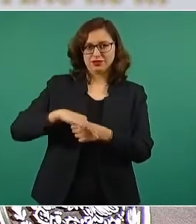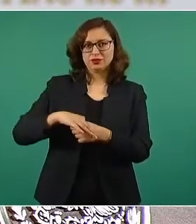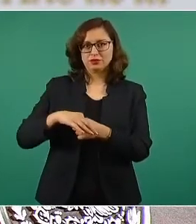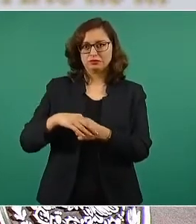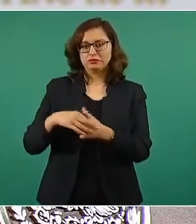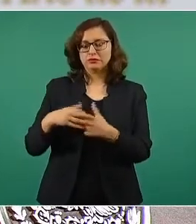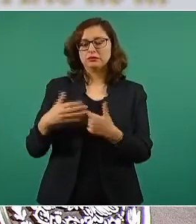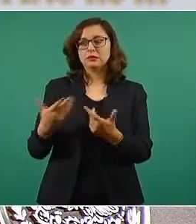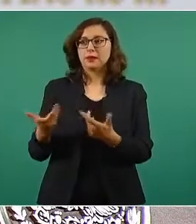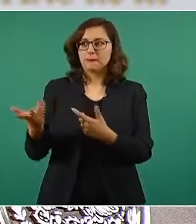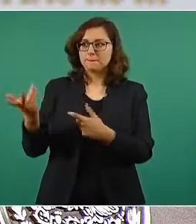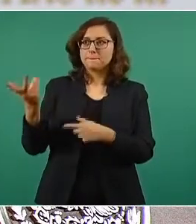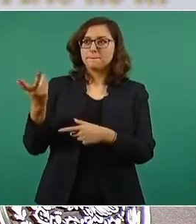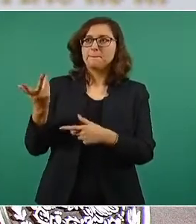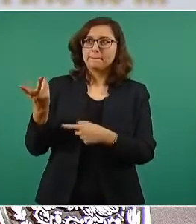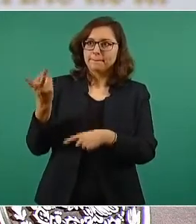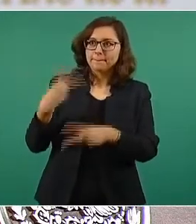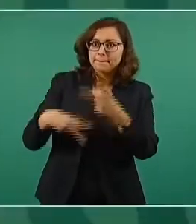Mañana